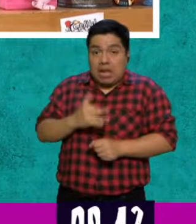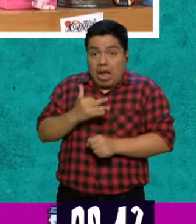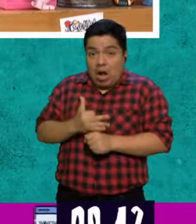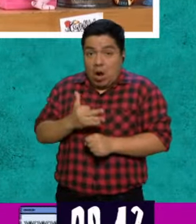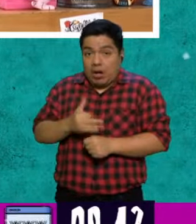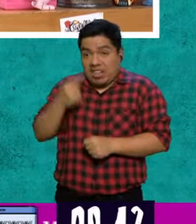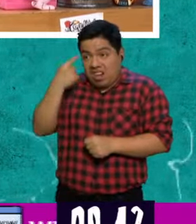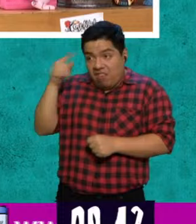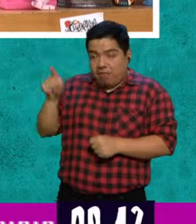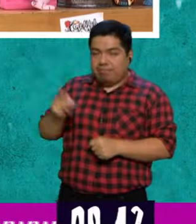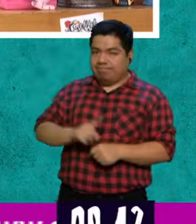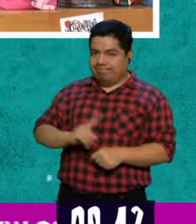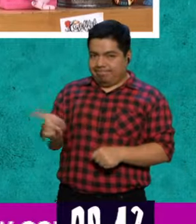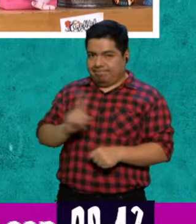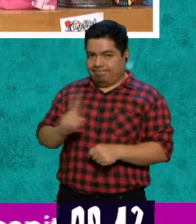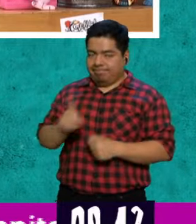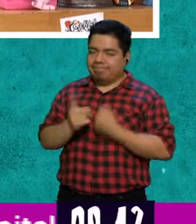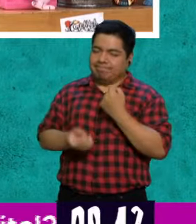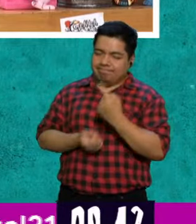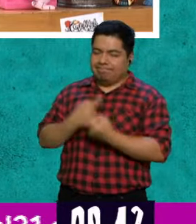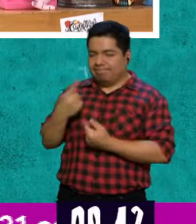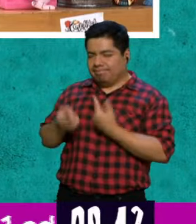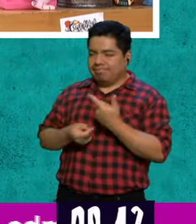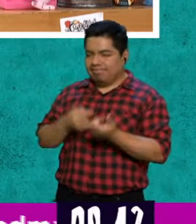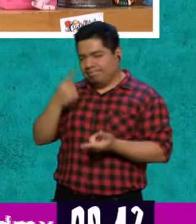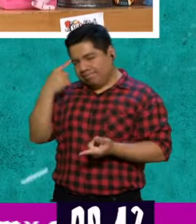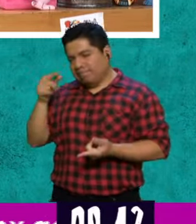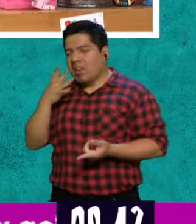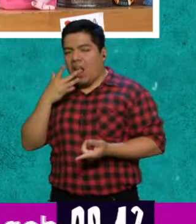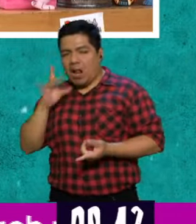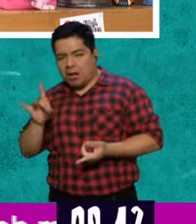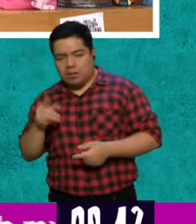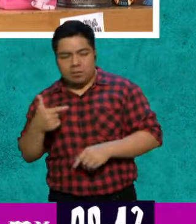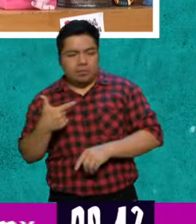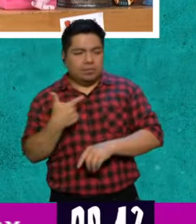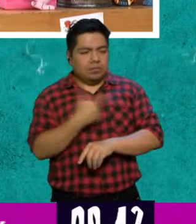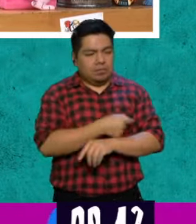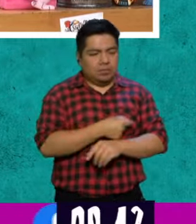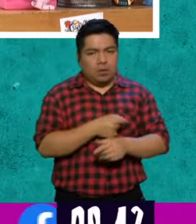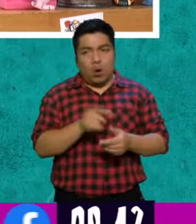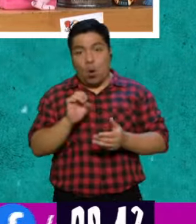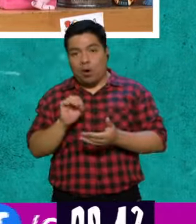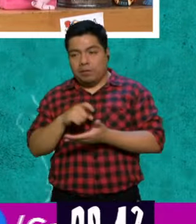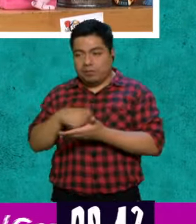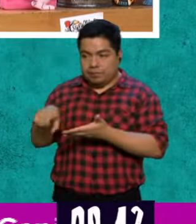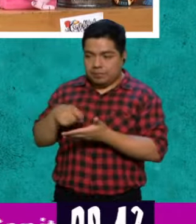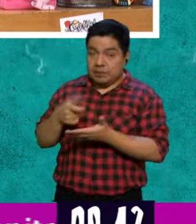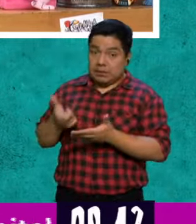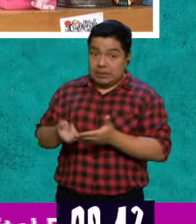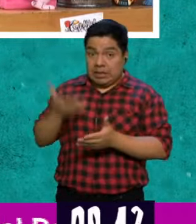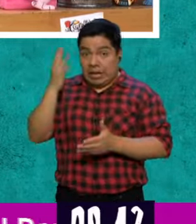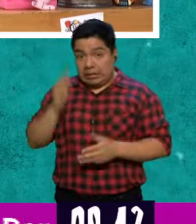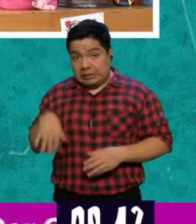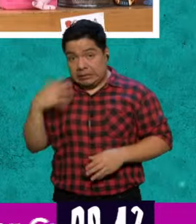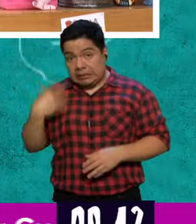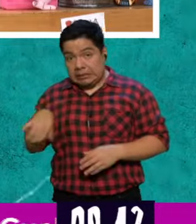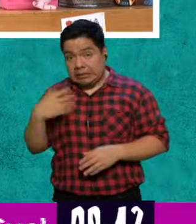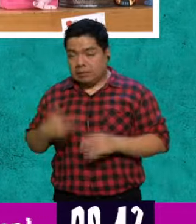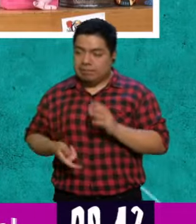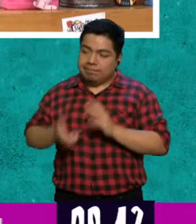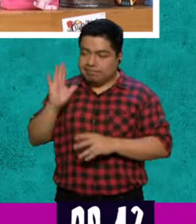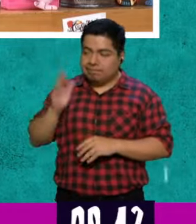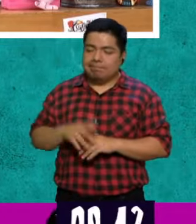sencillo. Yo que tengo a mi bebé pequeño, no es tan sencillo, casi no hay. Y luego comprarlas cuestan y cuestan una la nota. Sí, ¿no?